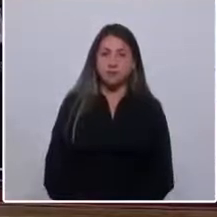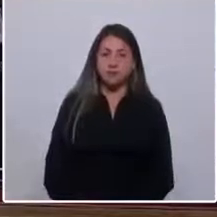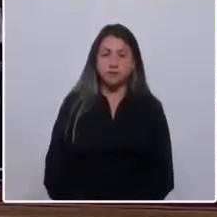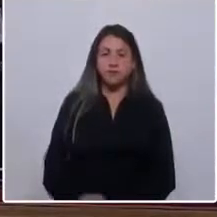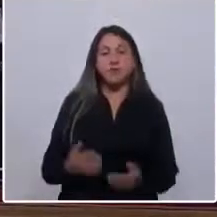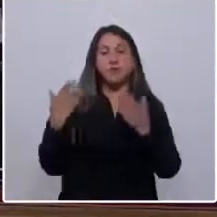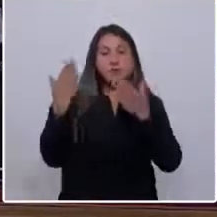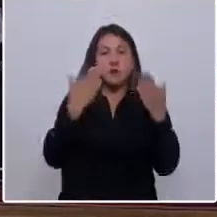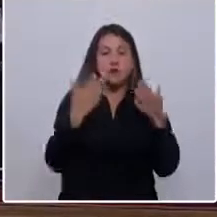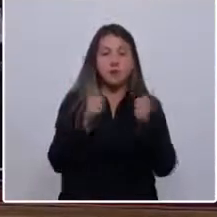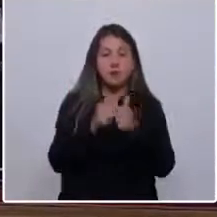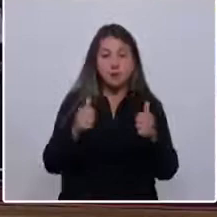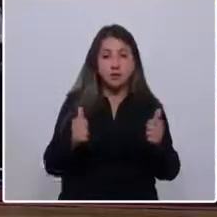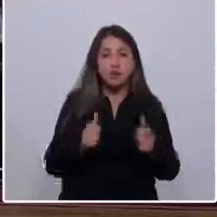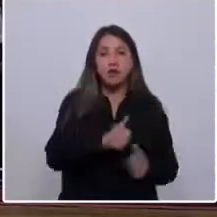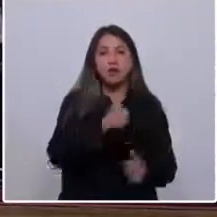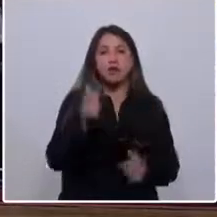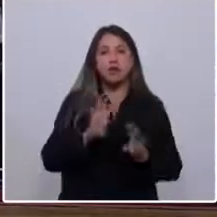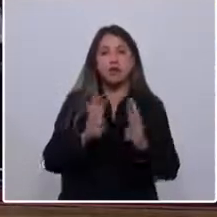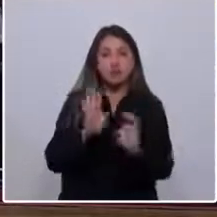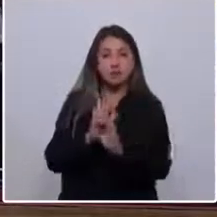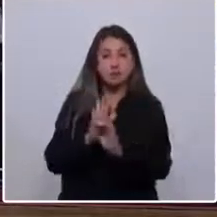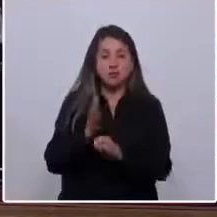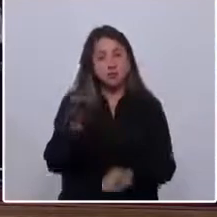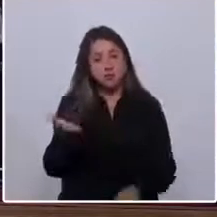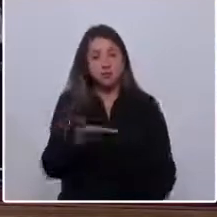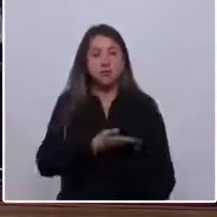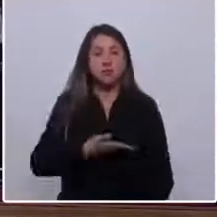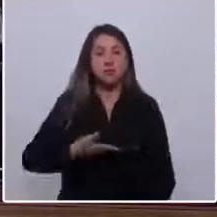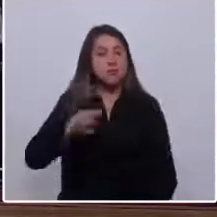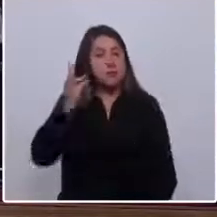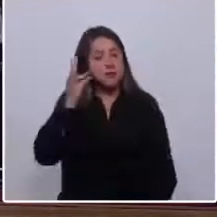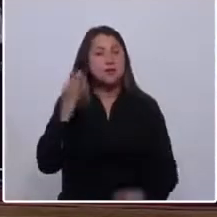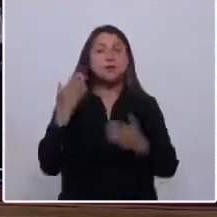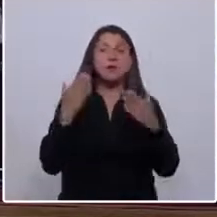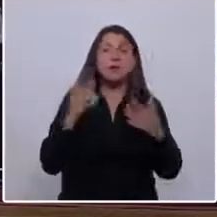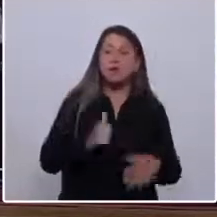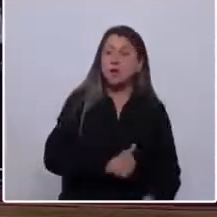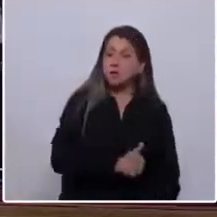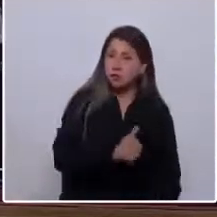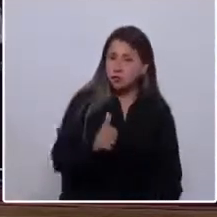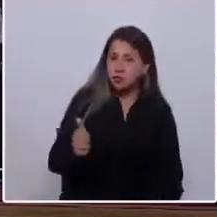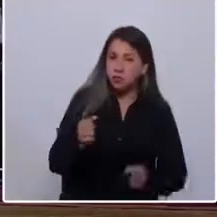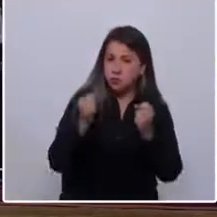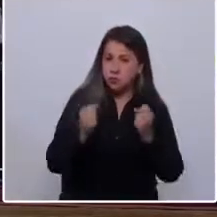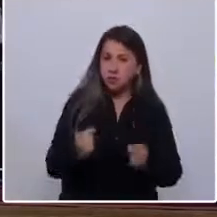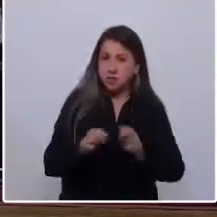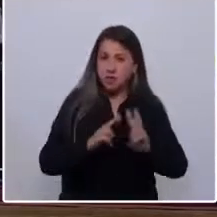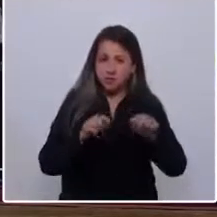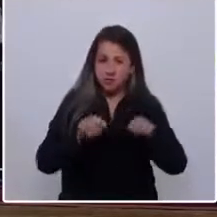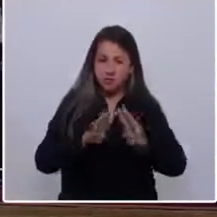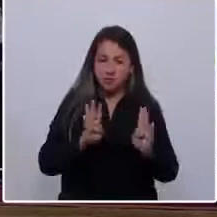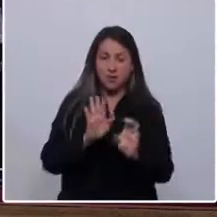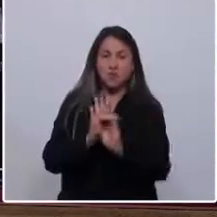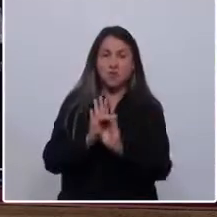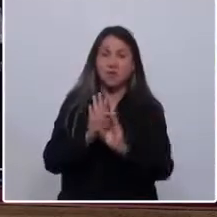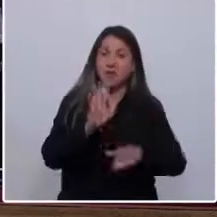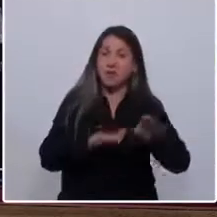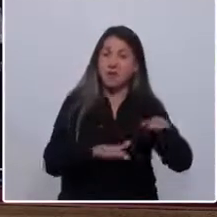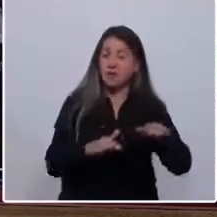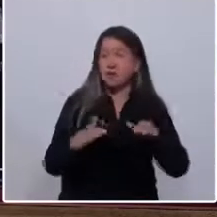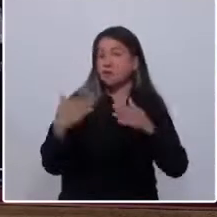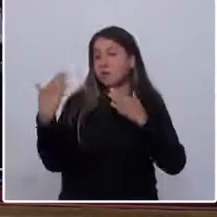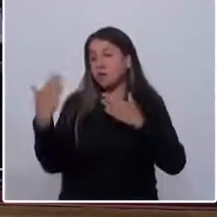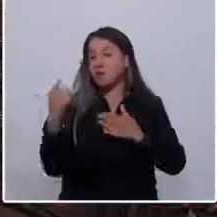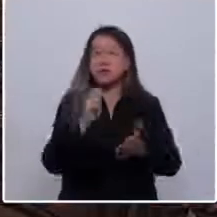Saludo a la mesa, a los convencionales por su intermedio, señora Presidenta. Saludo a todos a quienes hacen posible esta convención, a quienes a veces nos saludamos, a los